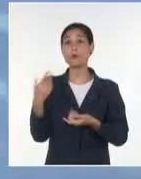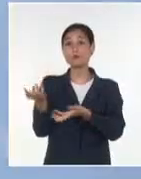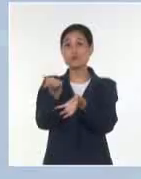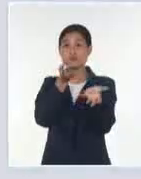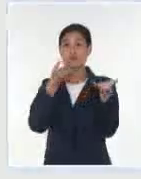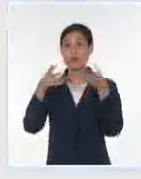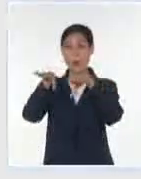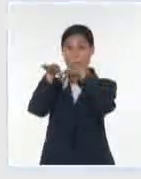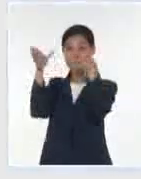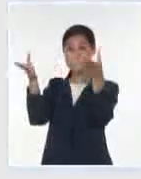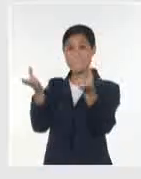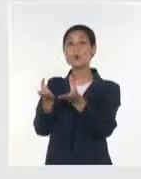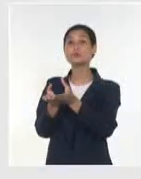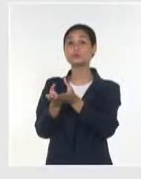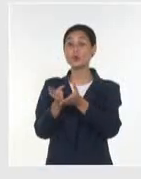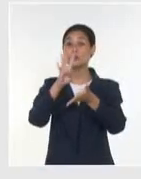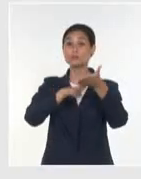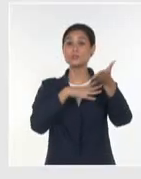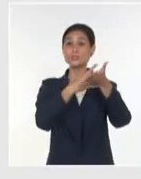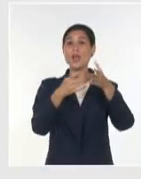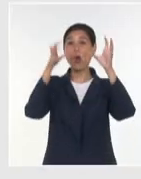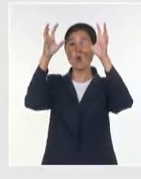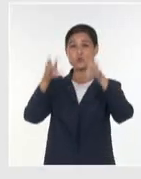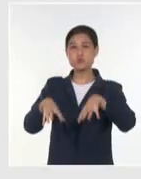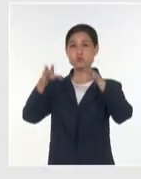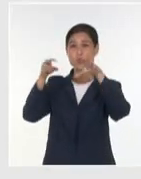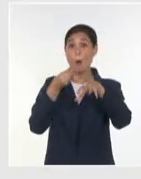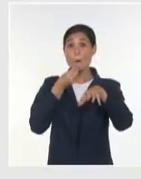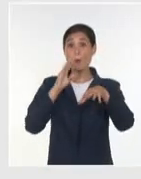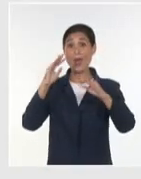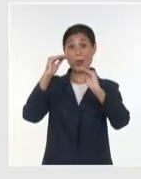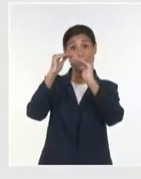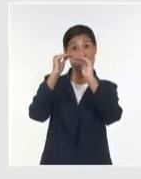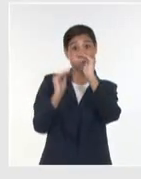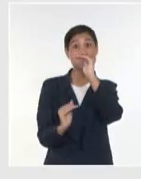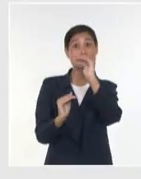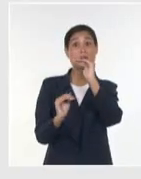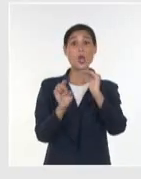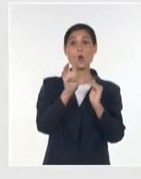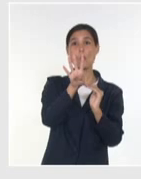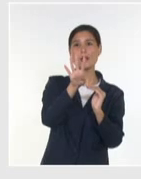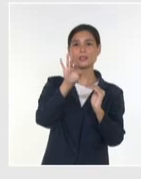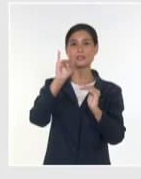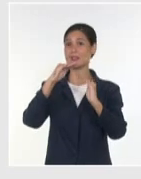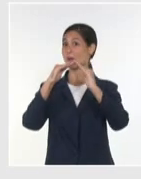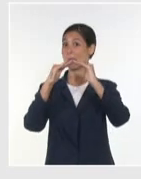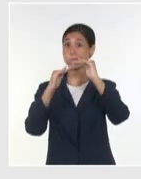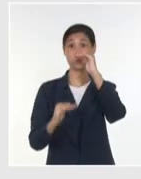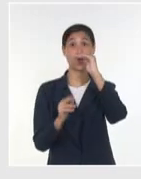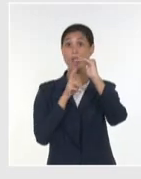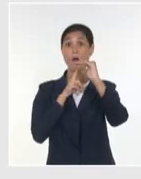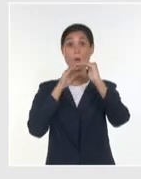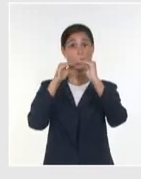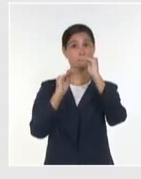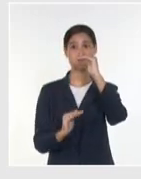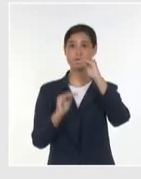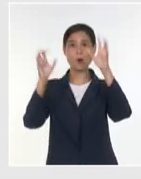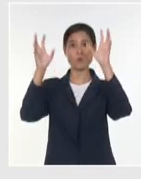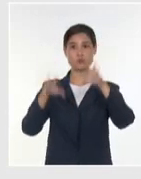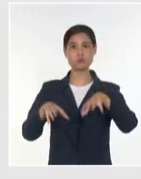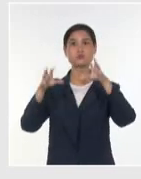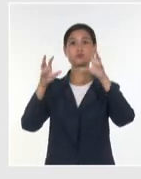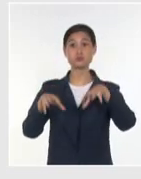calculan que la precipitación podría disminuir en la zona hasta 47 milímetros en los próximos años y hasta